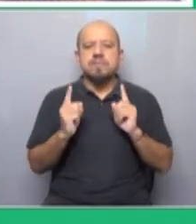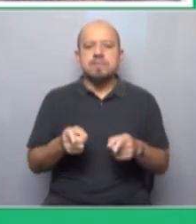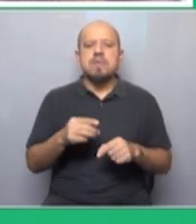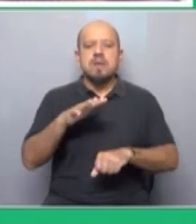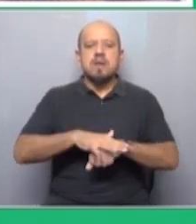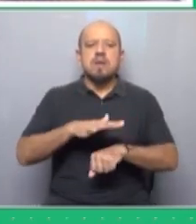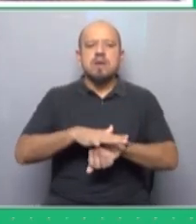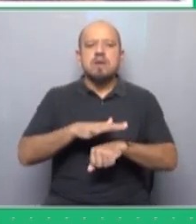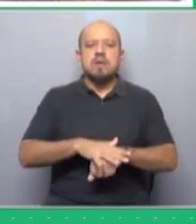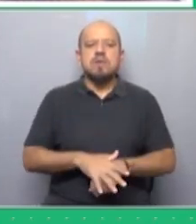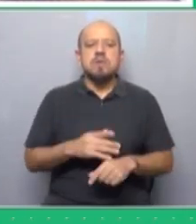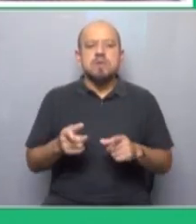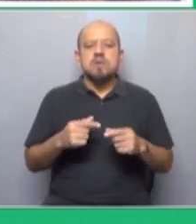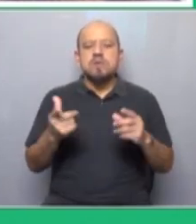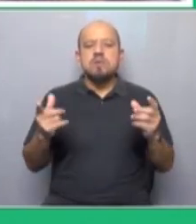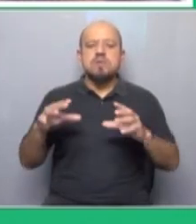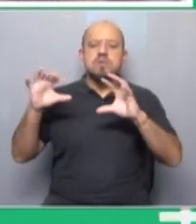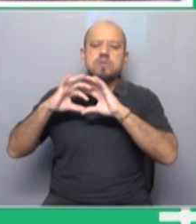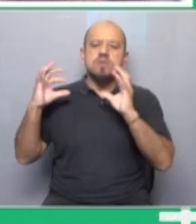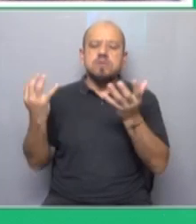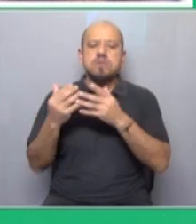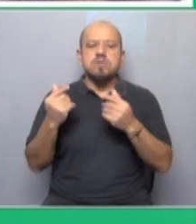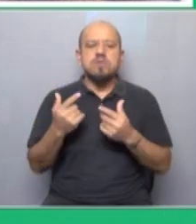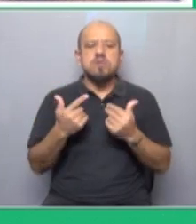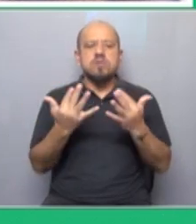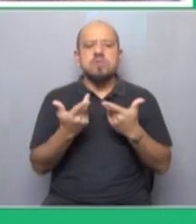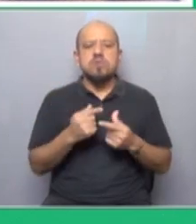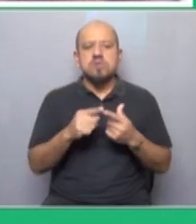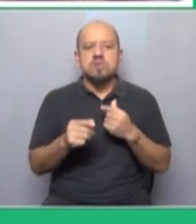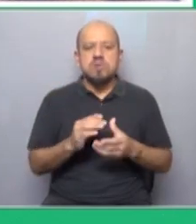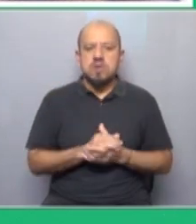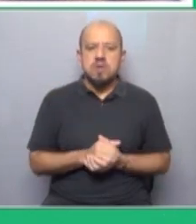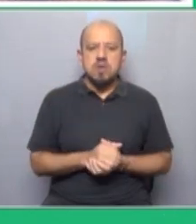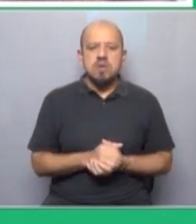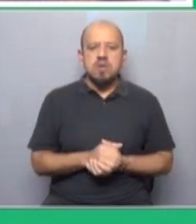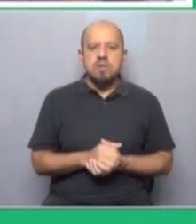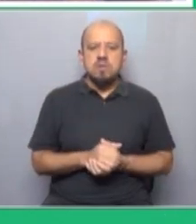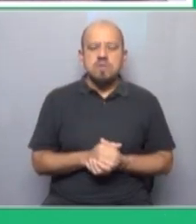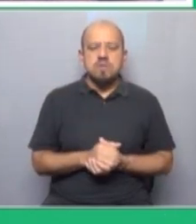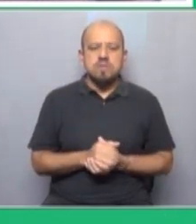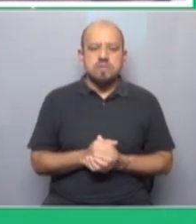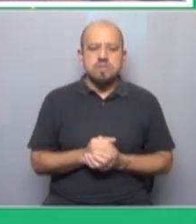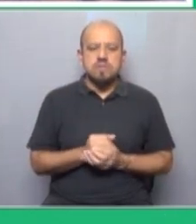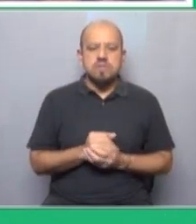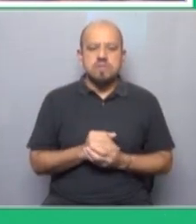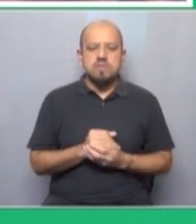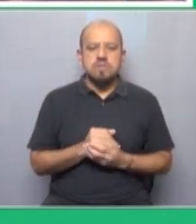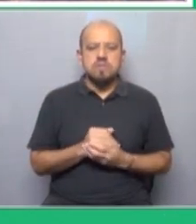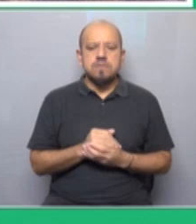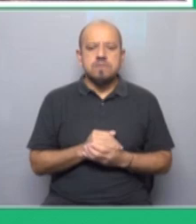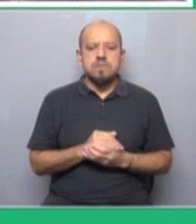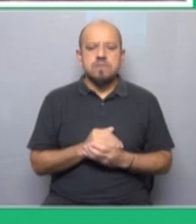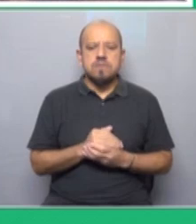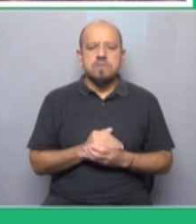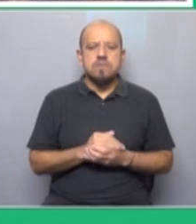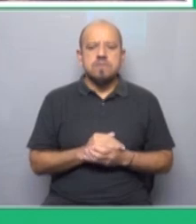momento se dio el salto a que fuera algo más global, ¿no?, a que existiera como una organización por sobre eso? Claro. Bueno, no sé